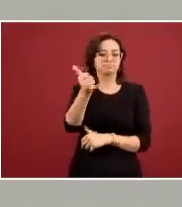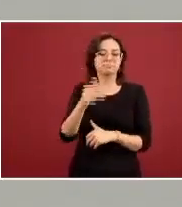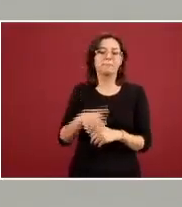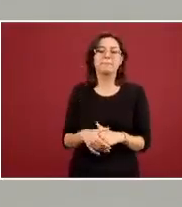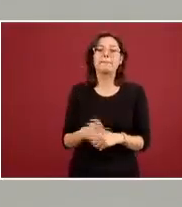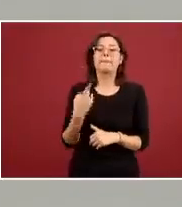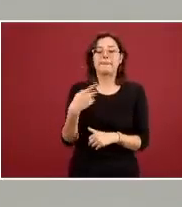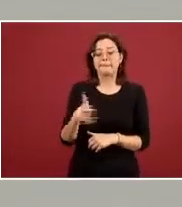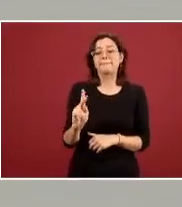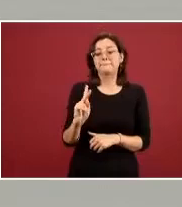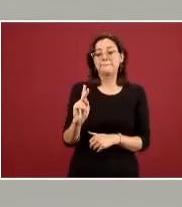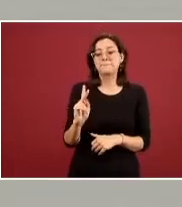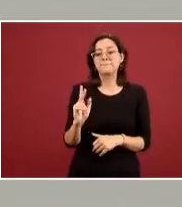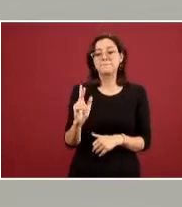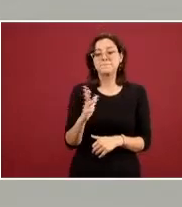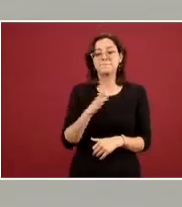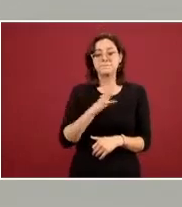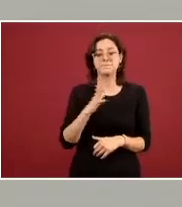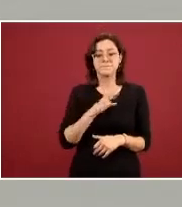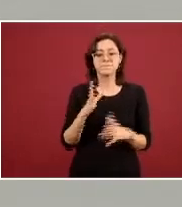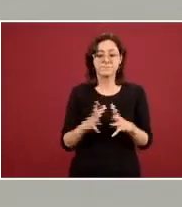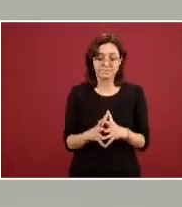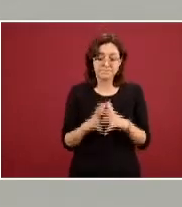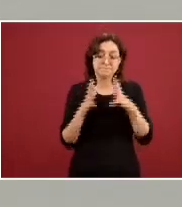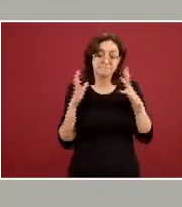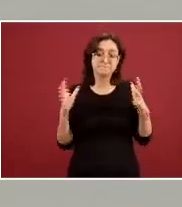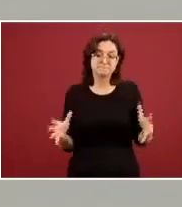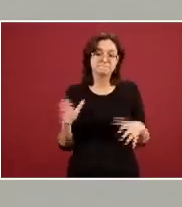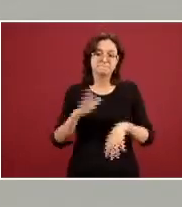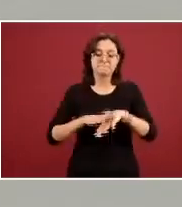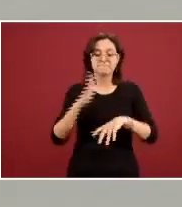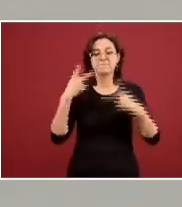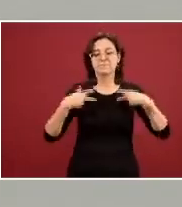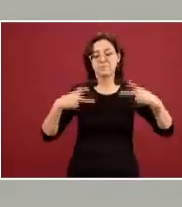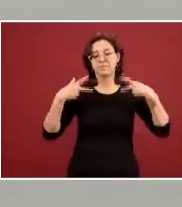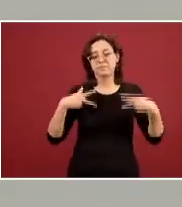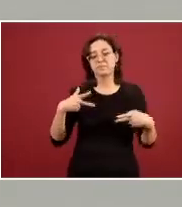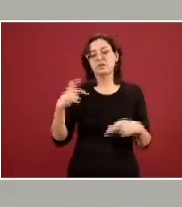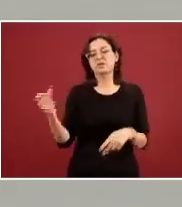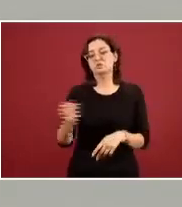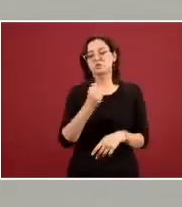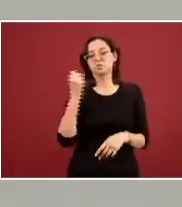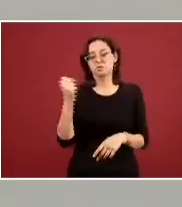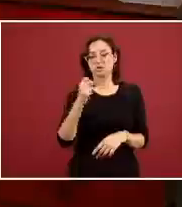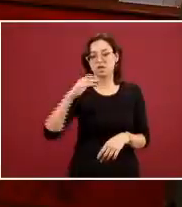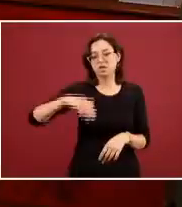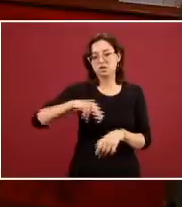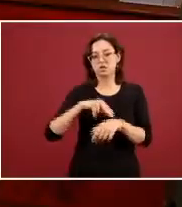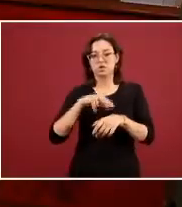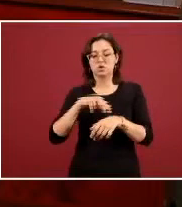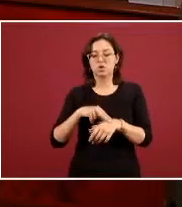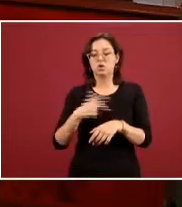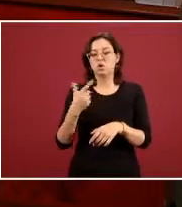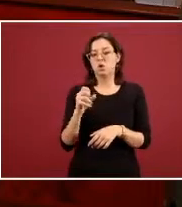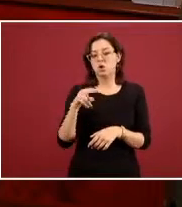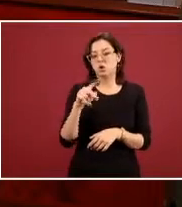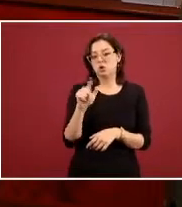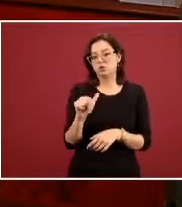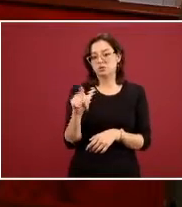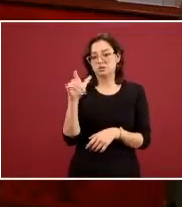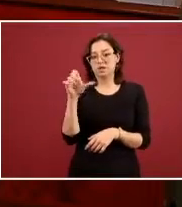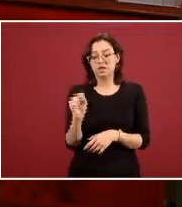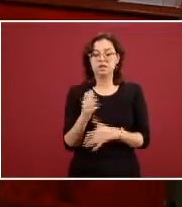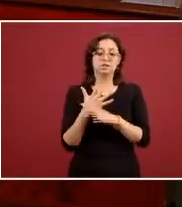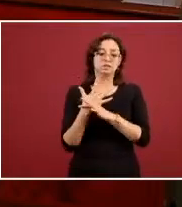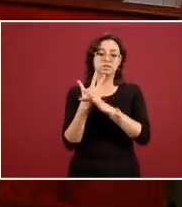pero si hemos visto un incremento muy sensible y afortunadamente como comentaba el doctor González lo que ha sucedido también es que